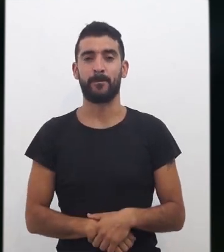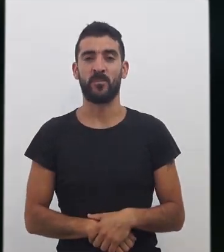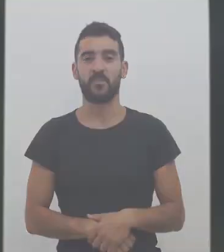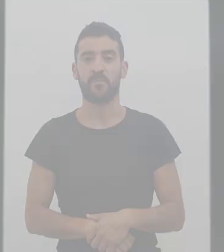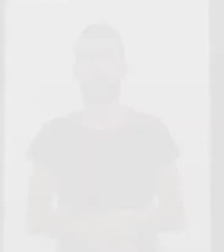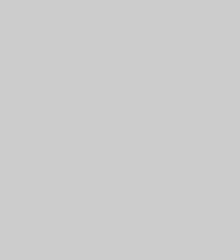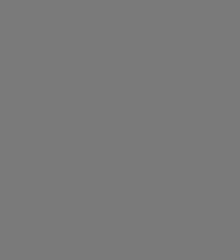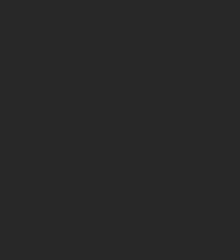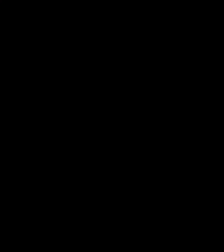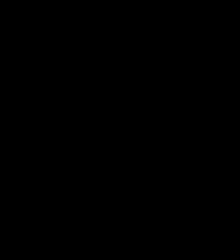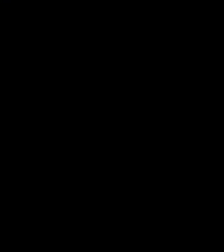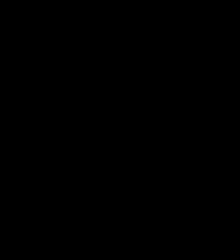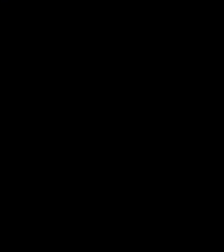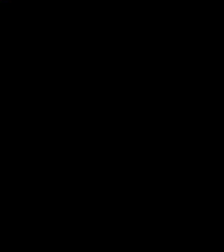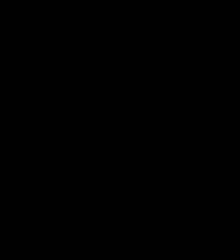Los Varela te espera.